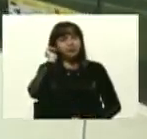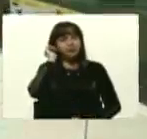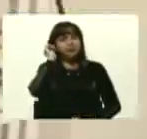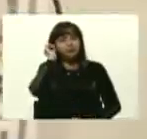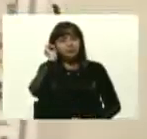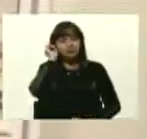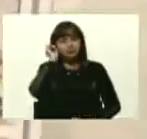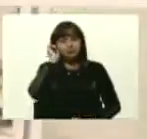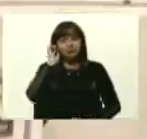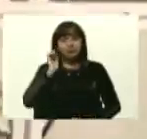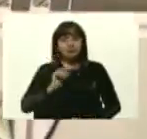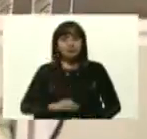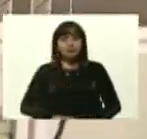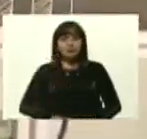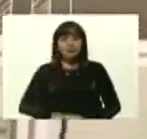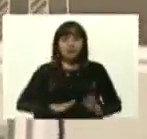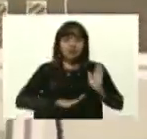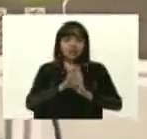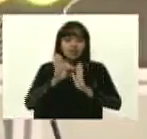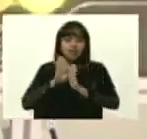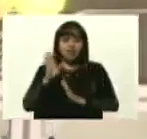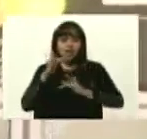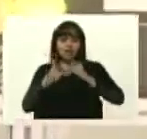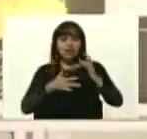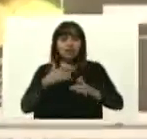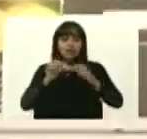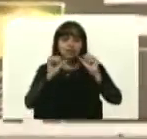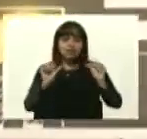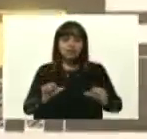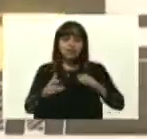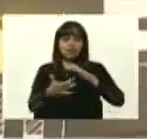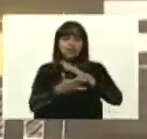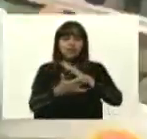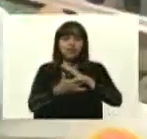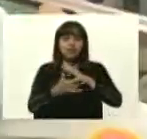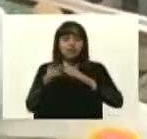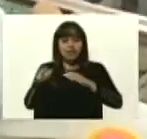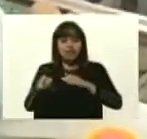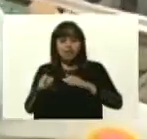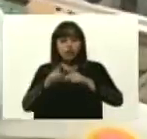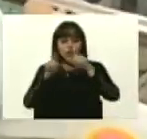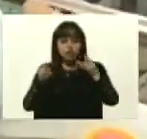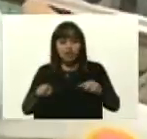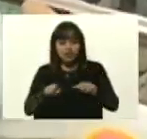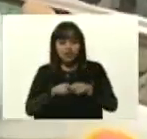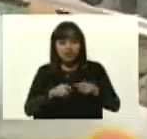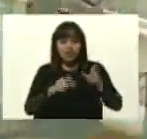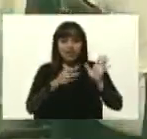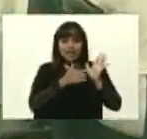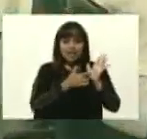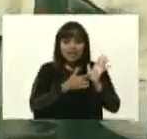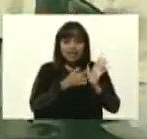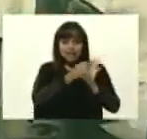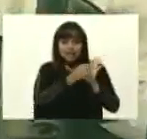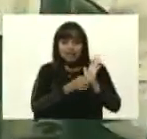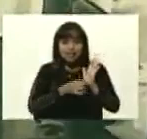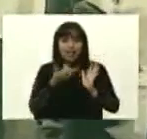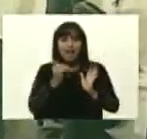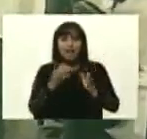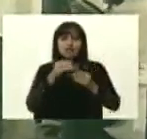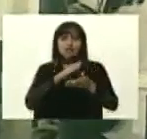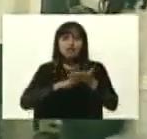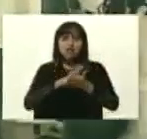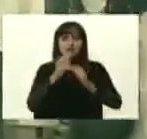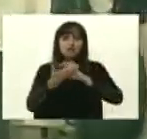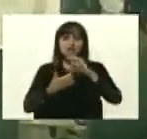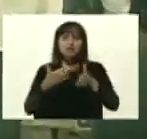participación de diversos ingenieros aquí en sistemas tecnológicos del Caraballo. Esta es una tarjeta que viene a resolver problemas en